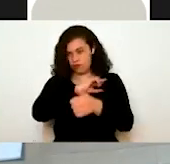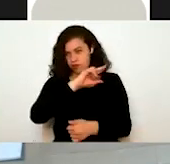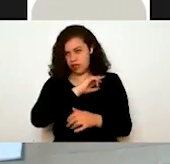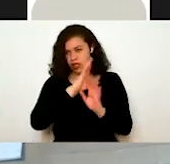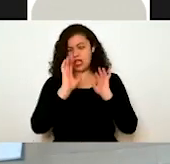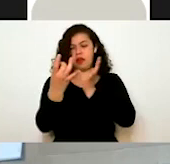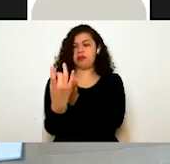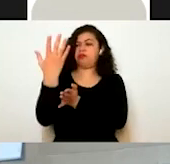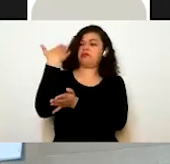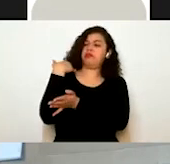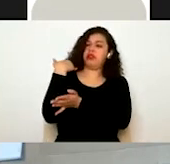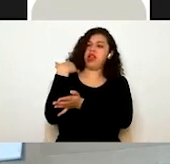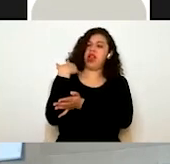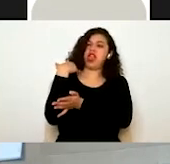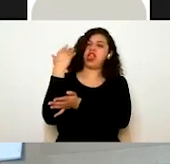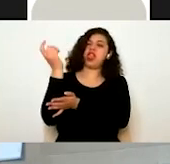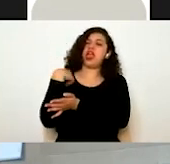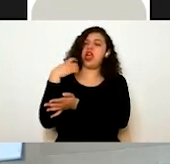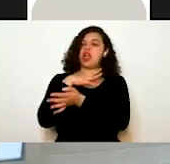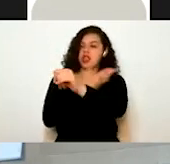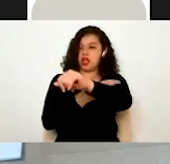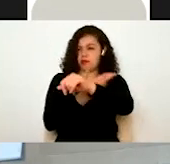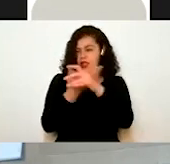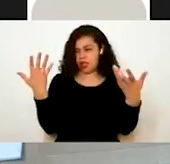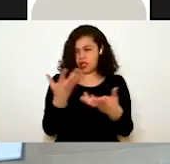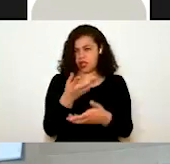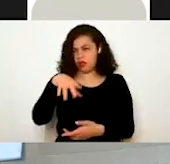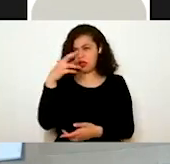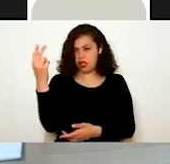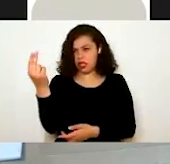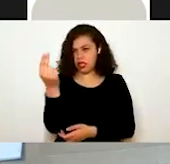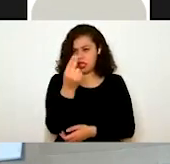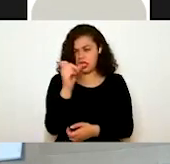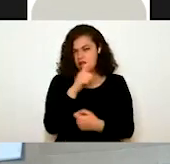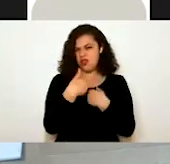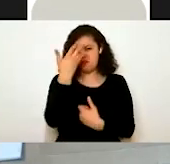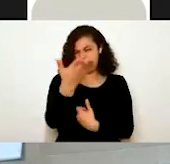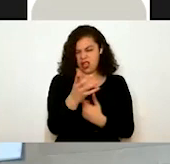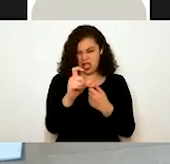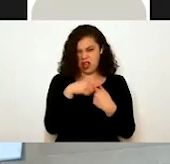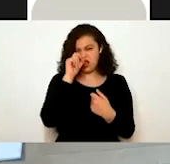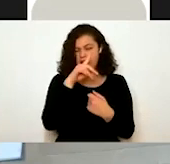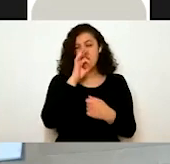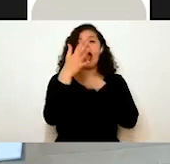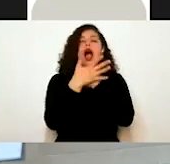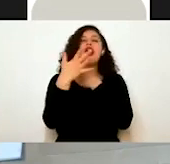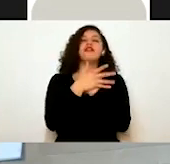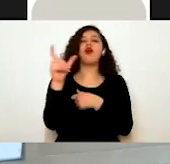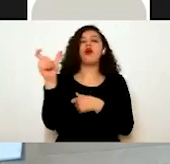él, en a los criterios que considere, analizará el trámite. Si es necesario, les hará un requerimiento y les notificará cuando el trámite esté